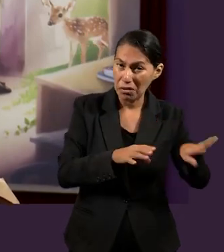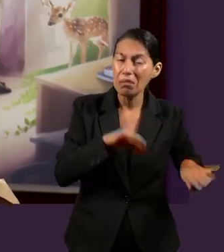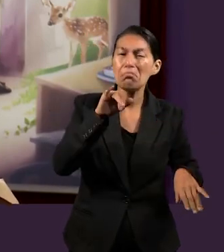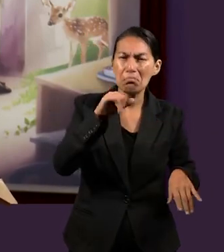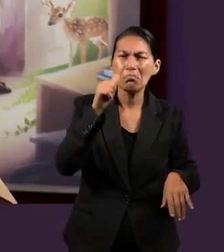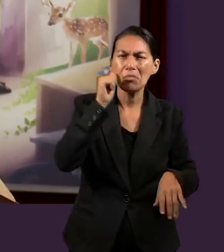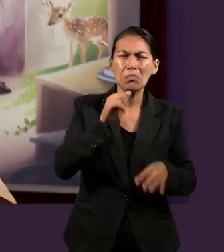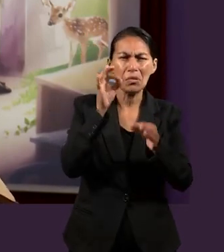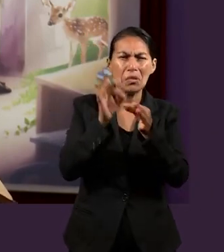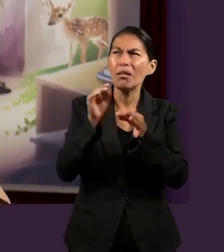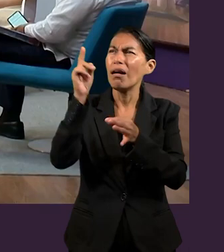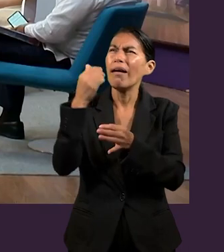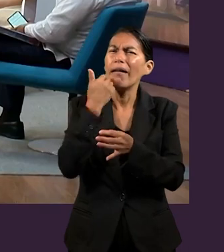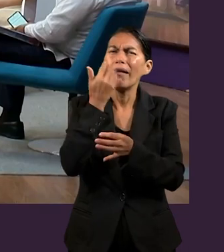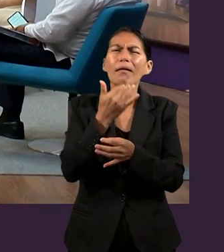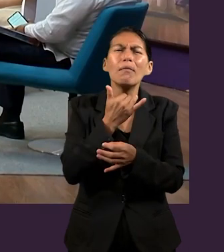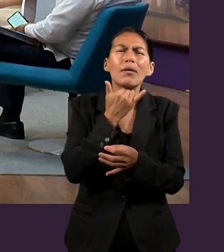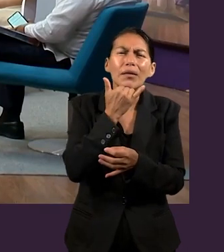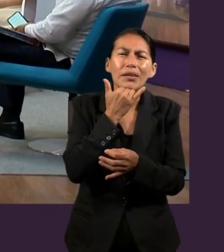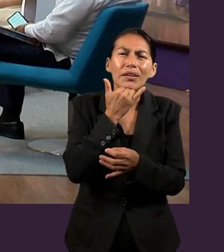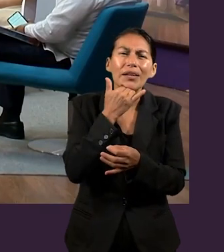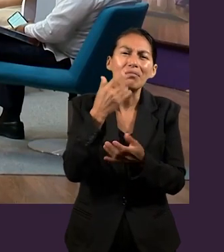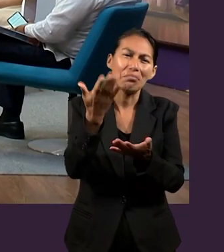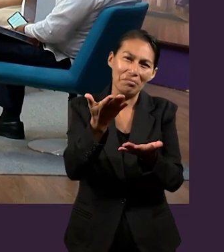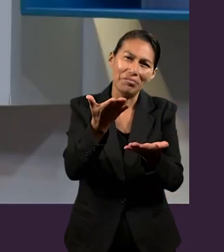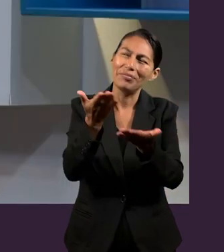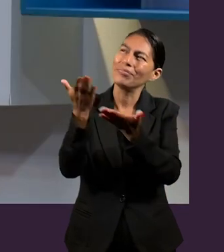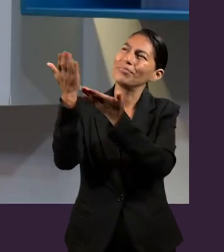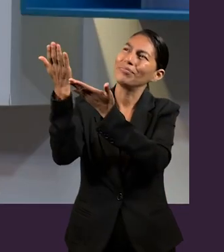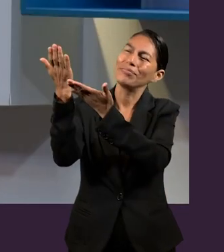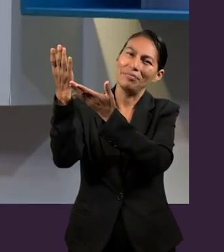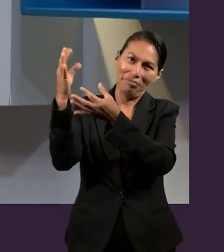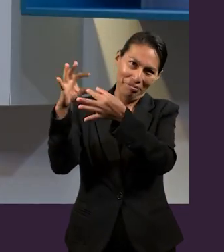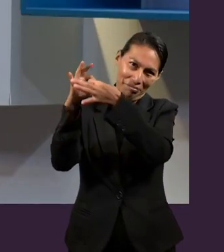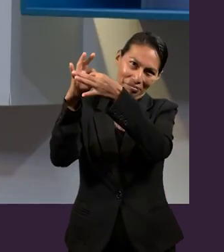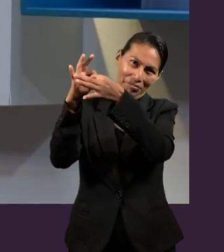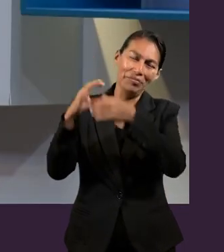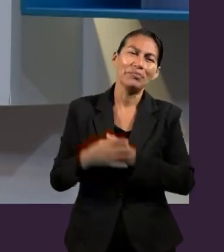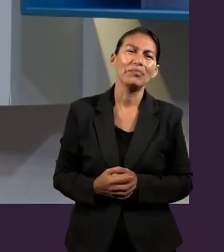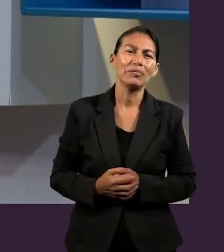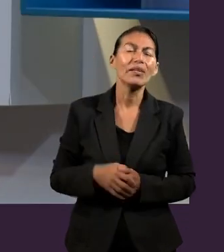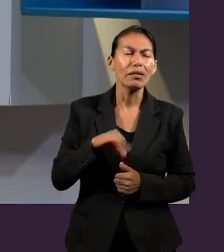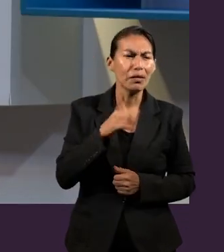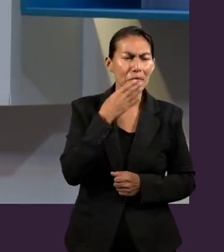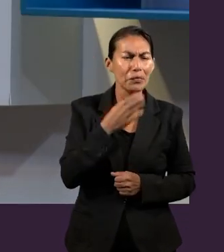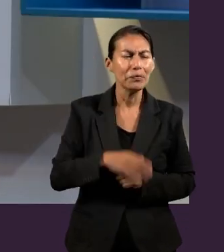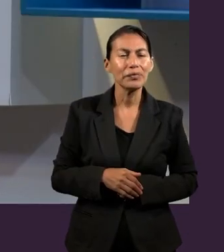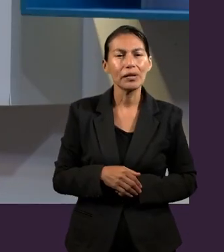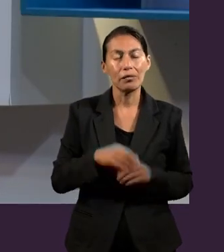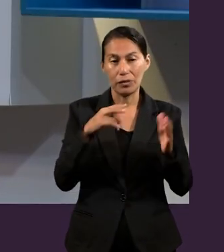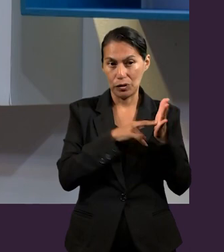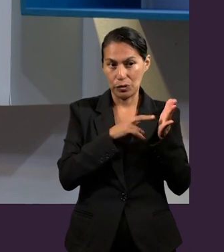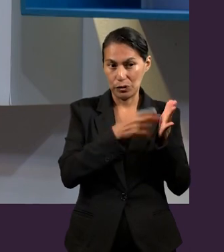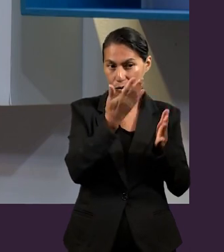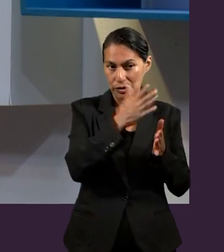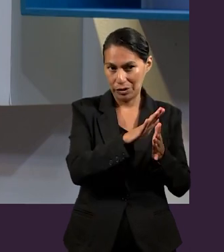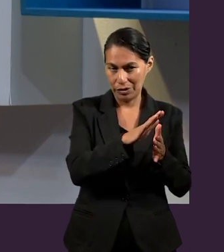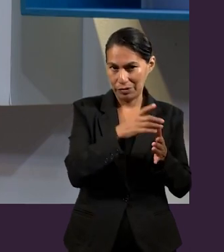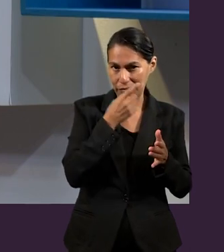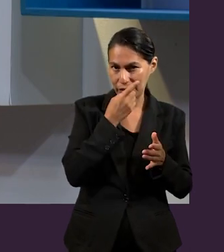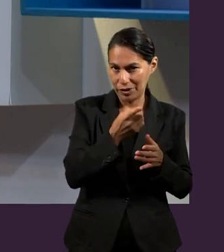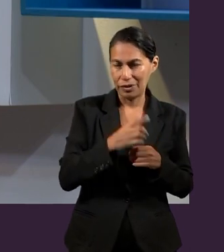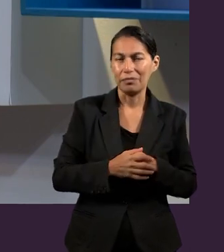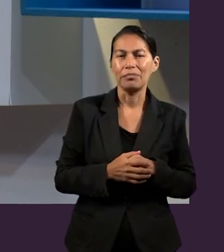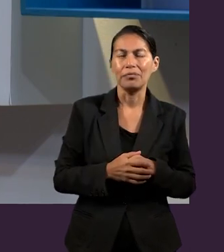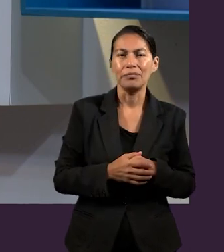quedaría con esa parte, pastor. Muy bien. Miren, en el versículo 10, como lo señaló muy bien Adelie, dice